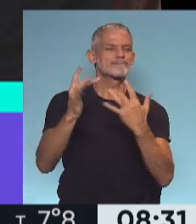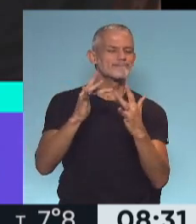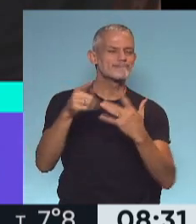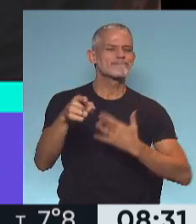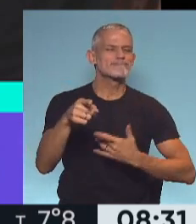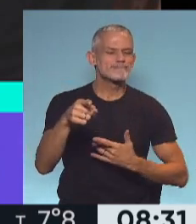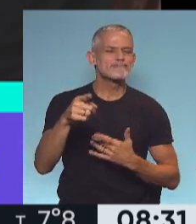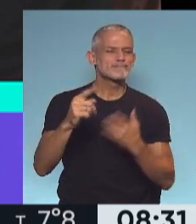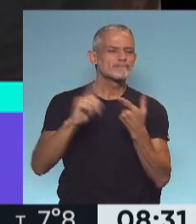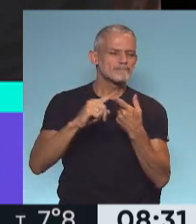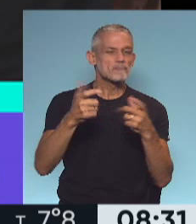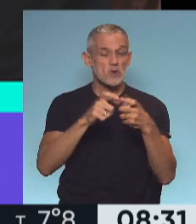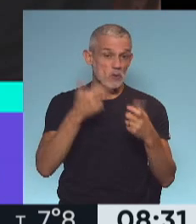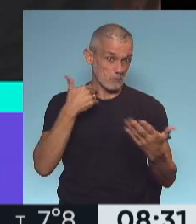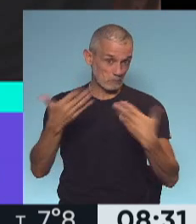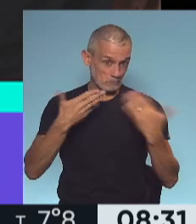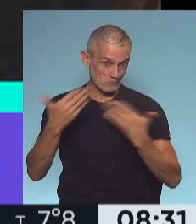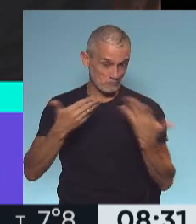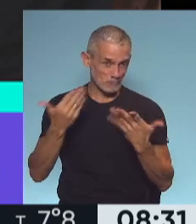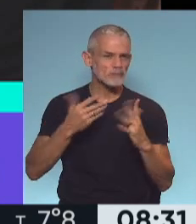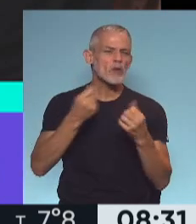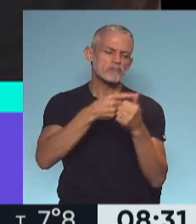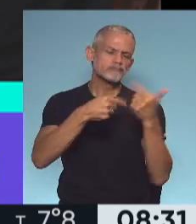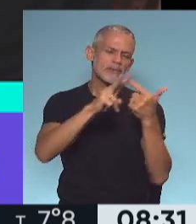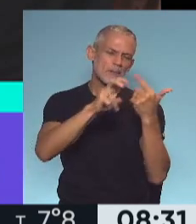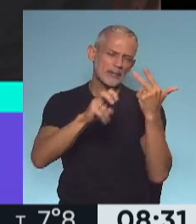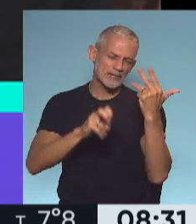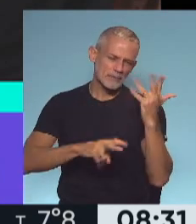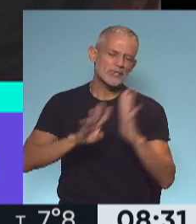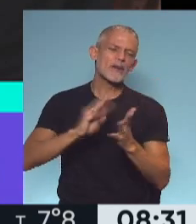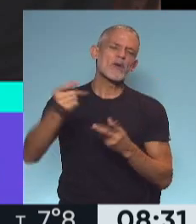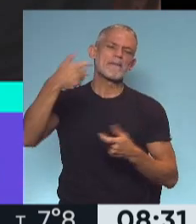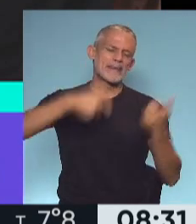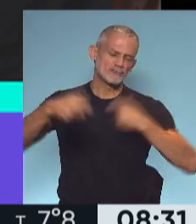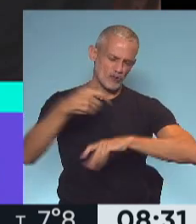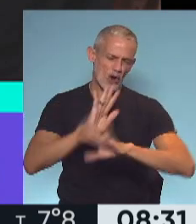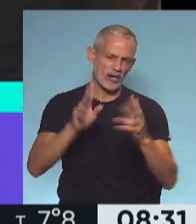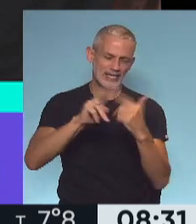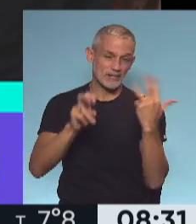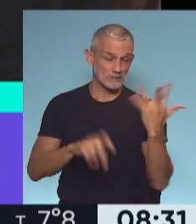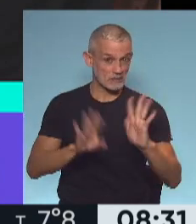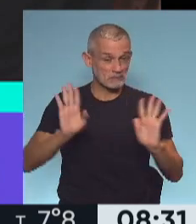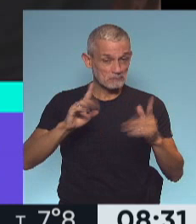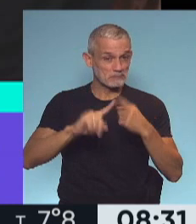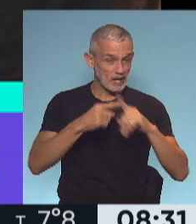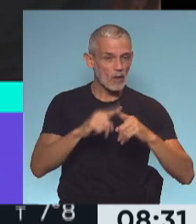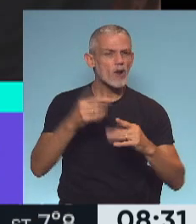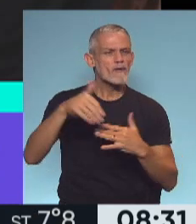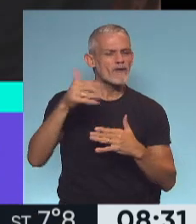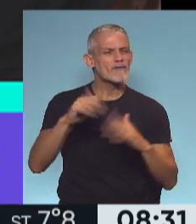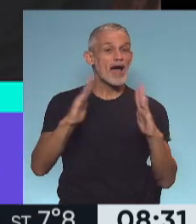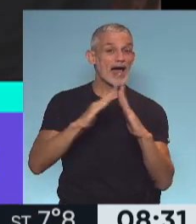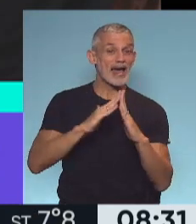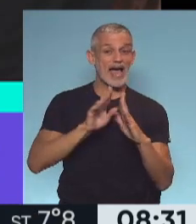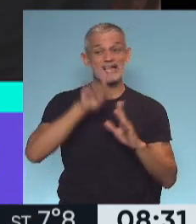que pudimos saber fue una reunión muy cordial donde se hablaron de muchísimos temas, digo, de inversiones, pero quedaron en ir a la casa de